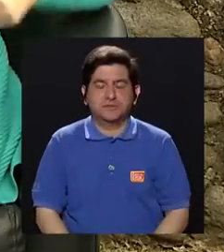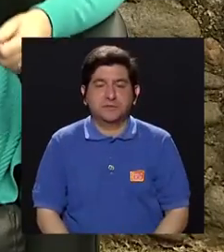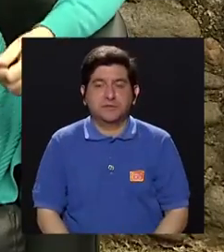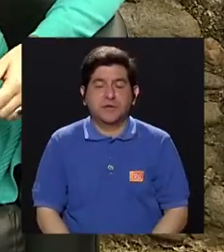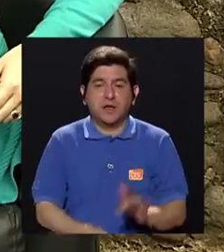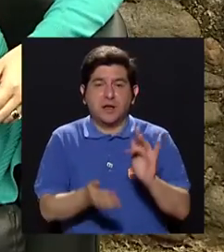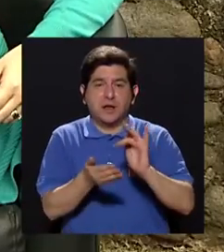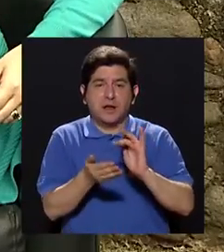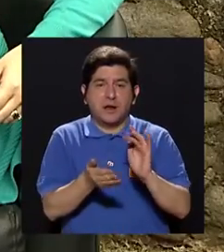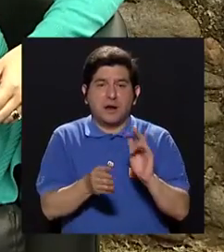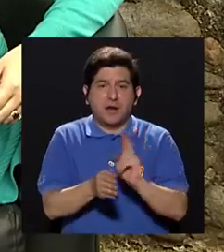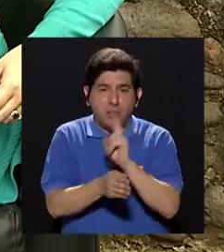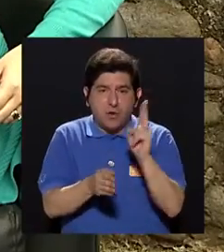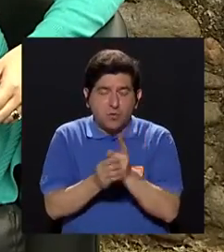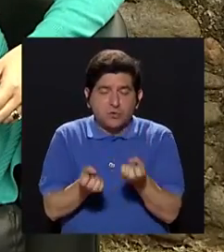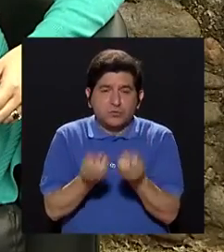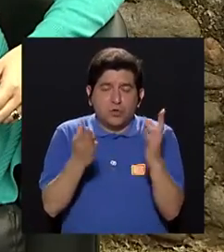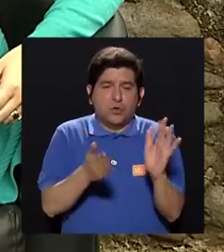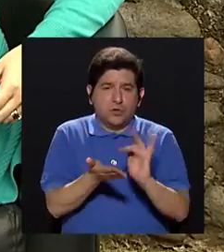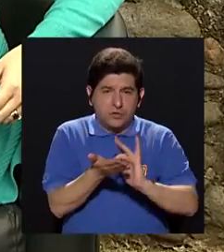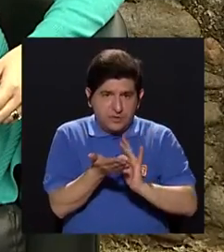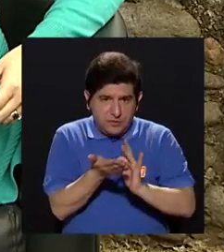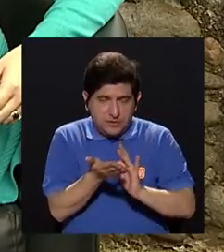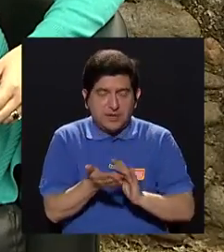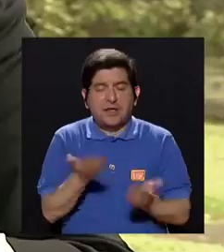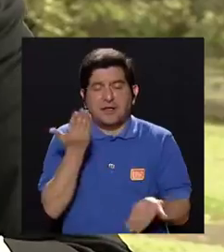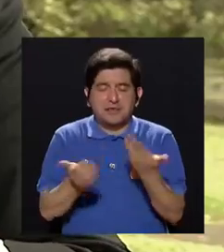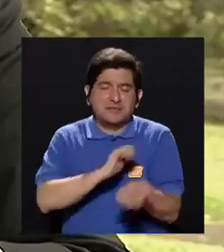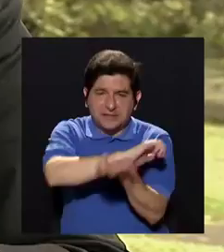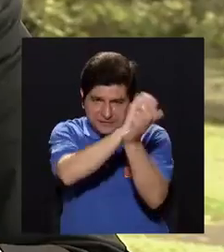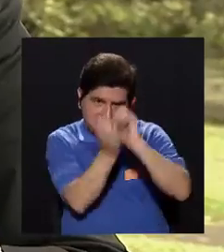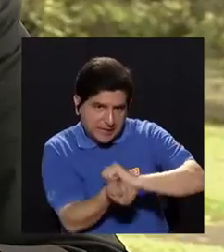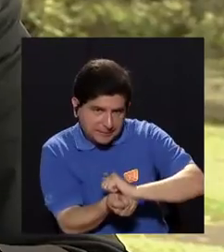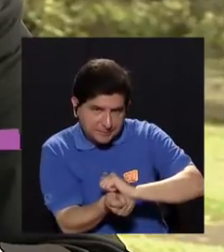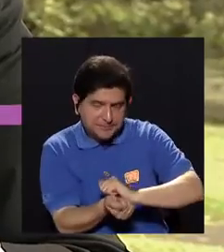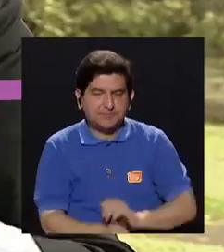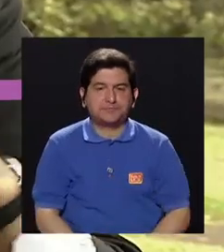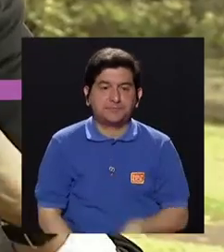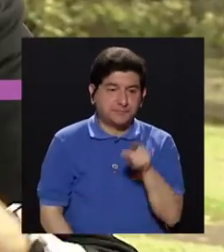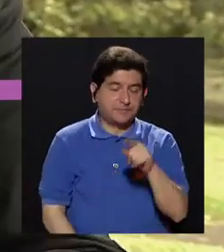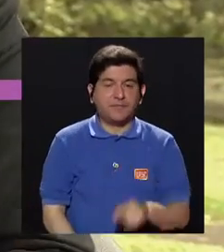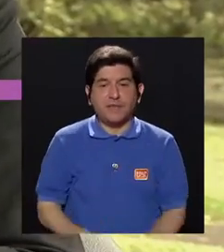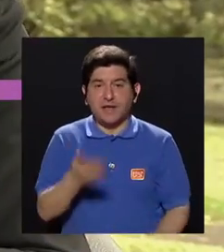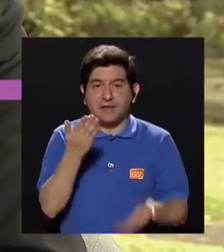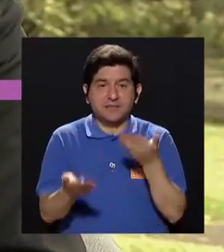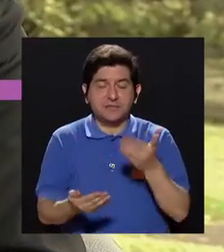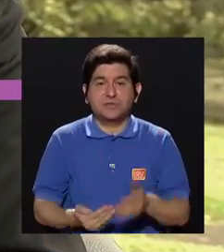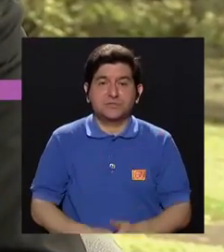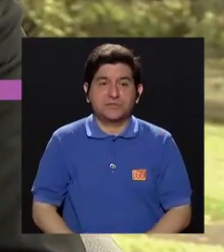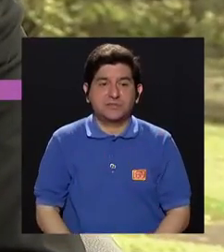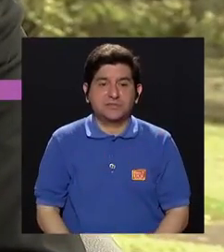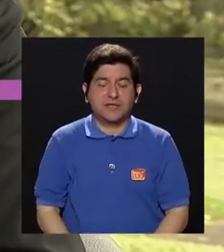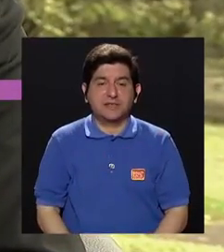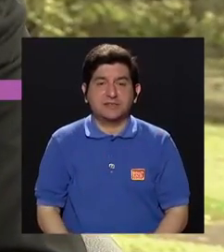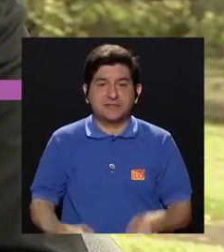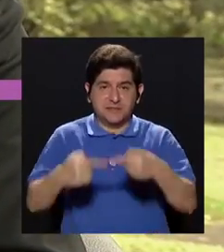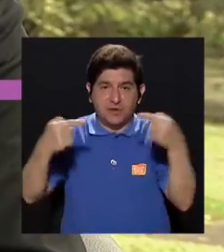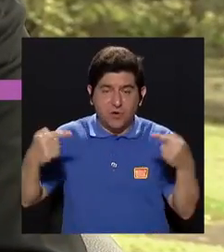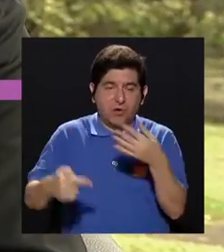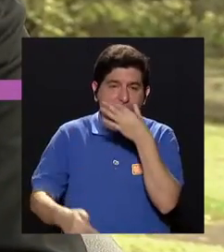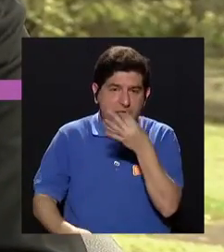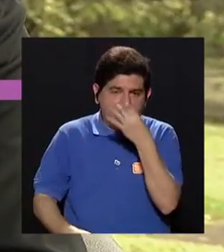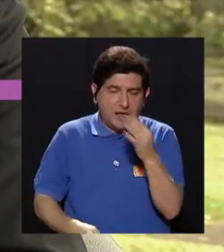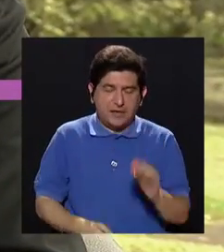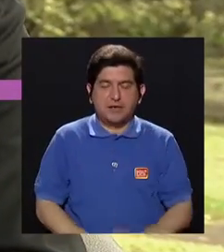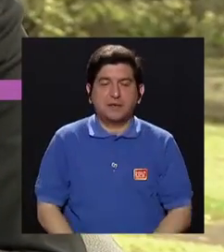que, como la polimedicación puede ser también una condición cambiante, al introducir estos, por ejemplo,